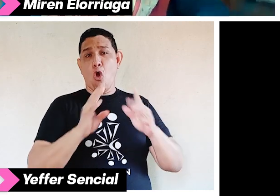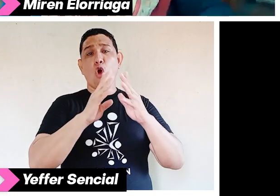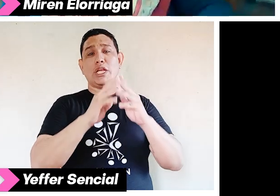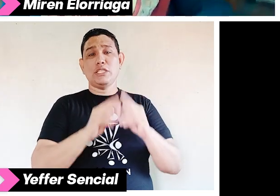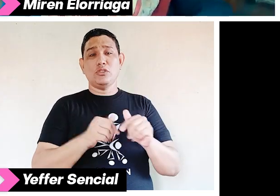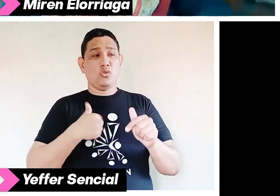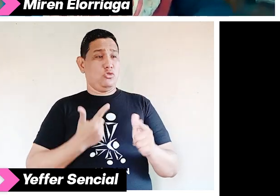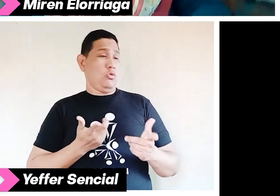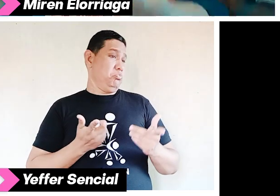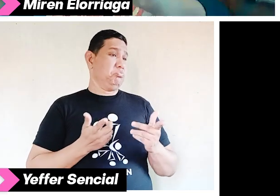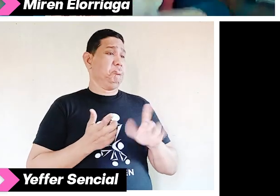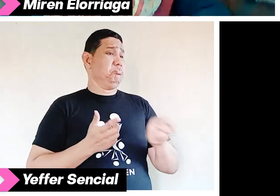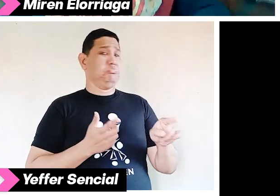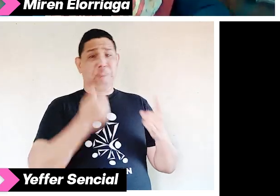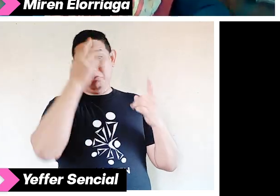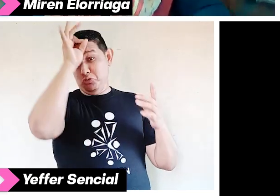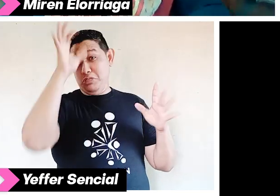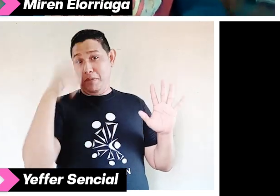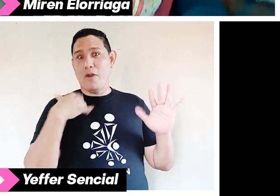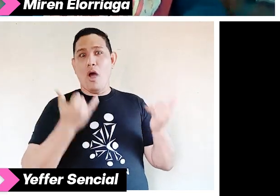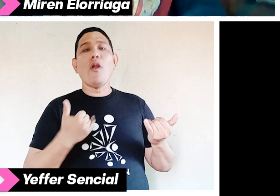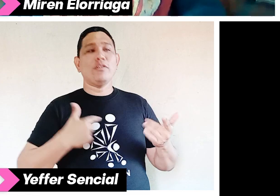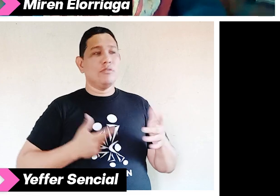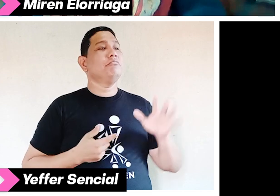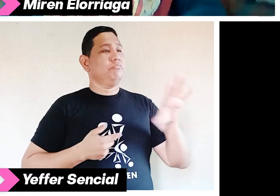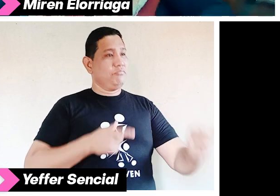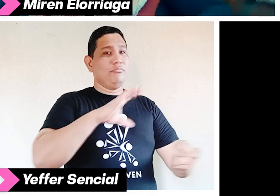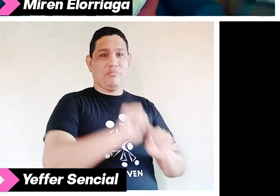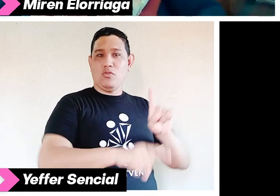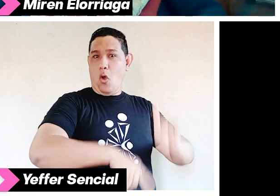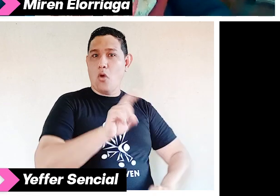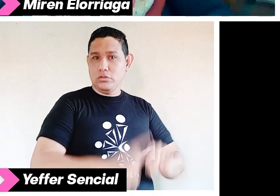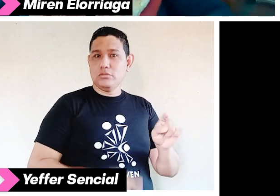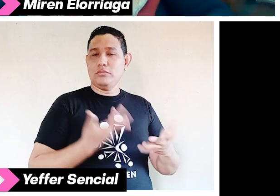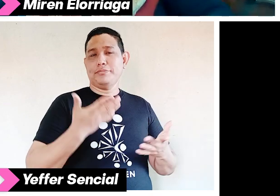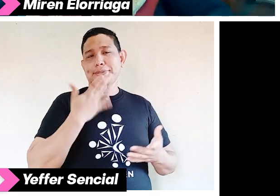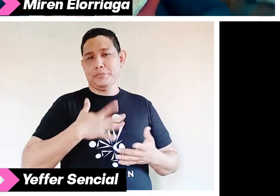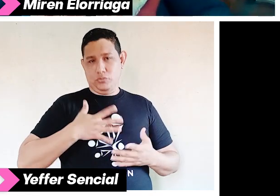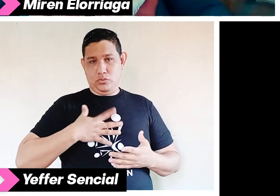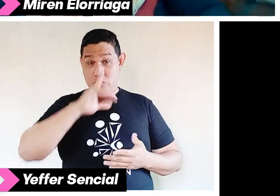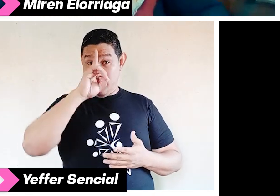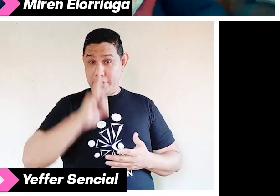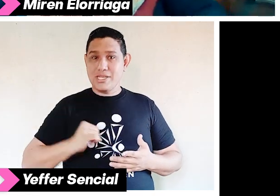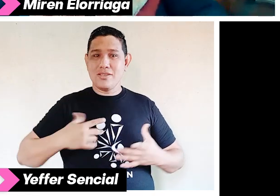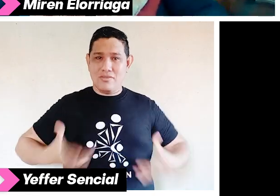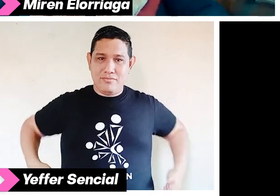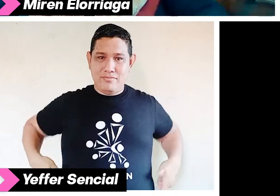debido al confinamiento, sí son clientes. En mi caso, es una discapacidad neuromotora. Entonces,